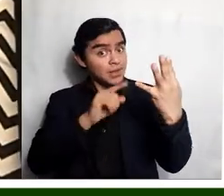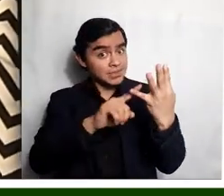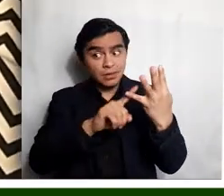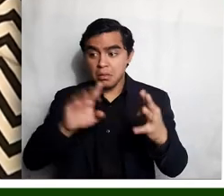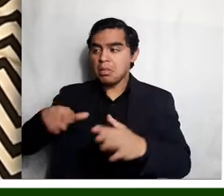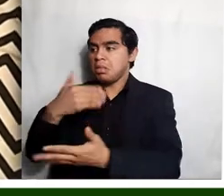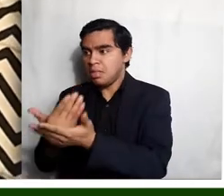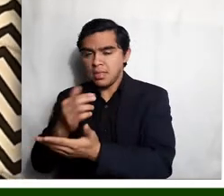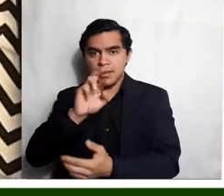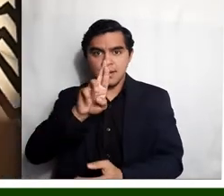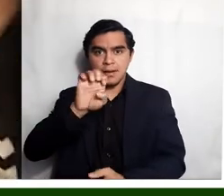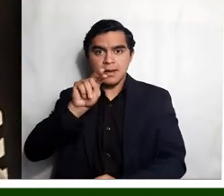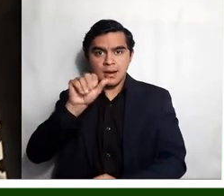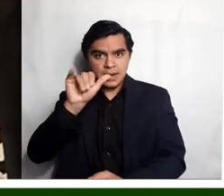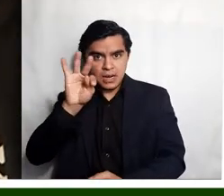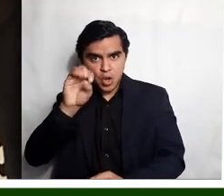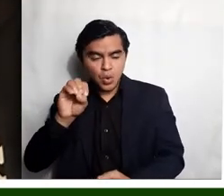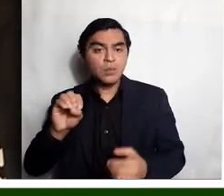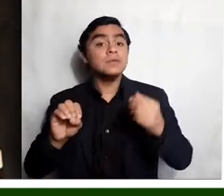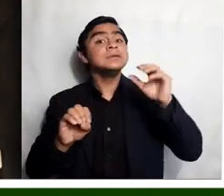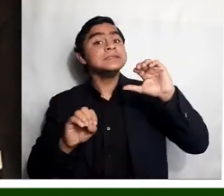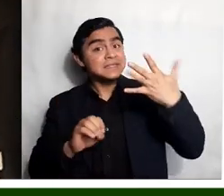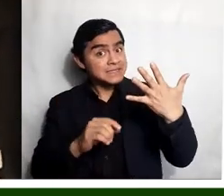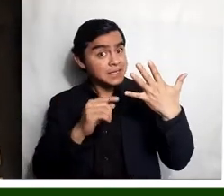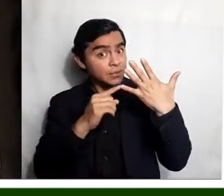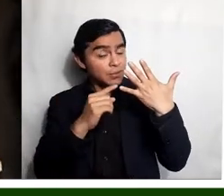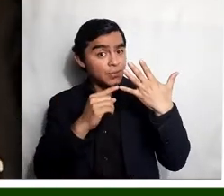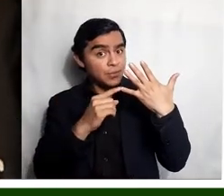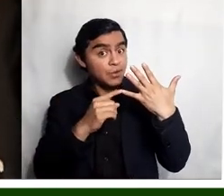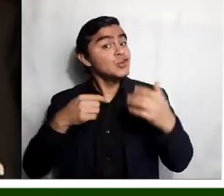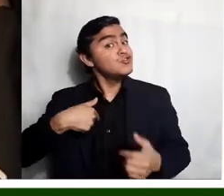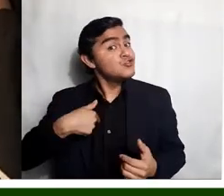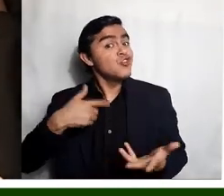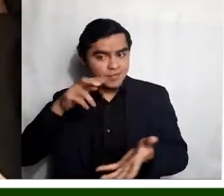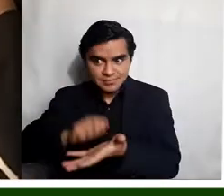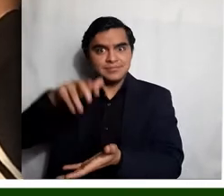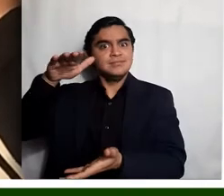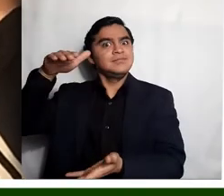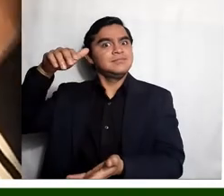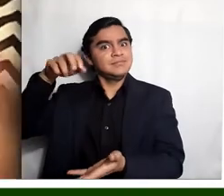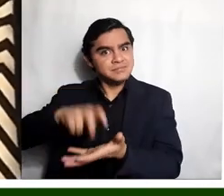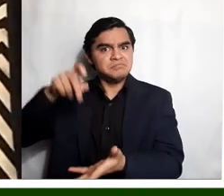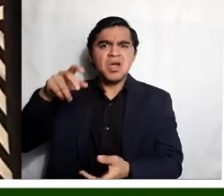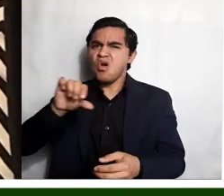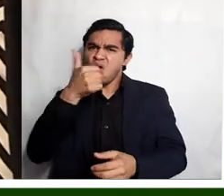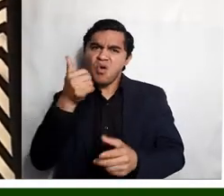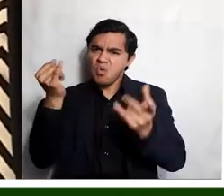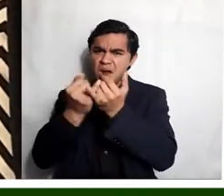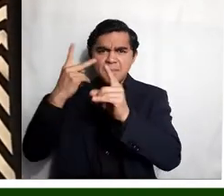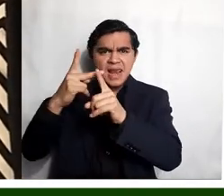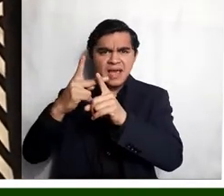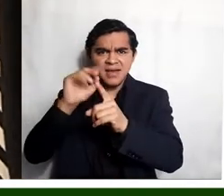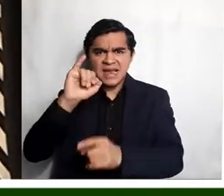cayó Renato. Si digo cinco, doy un brinco. Otra palabra puede ser